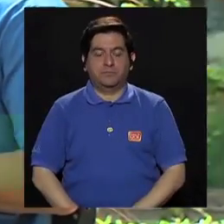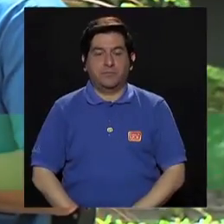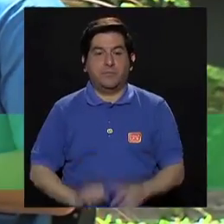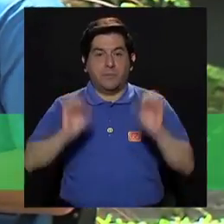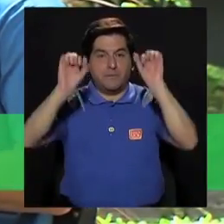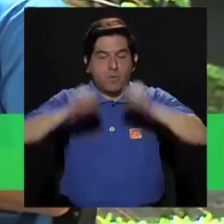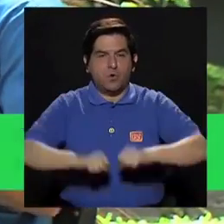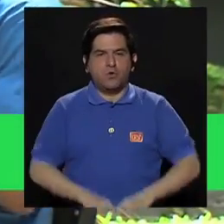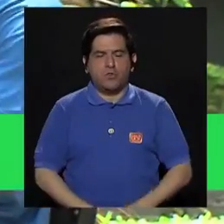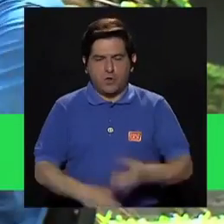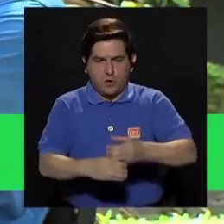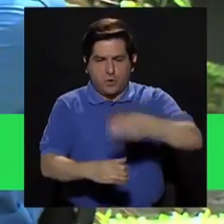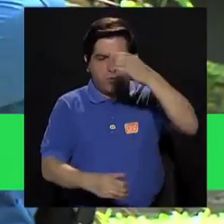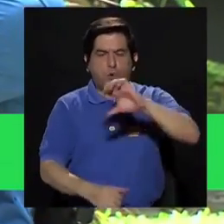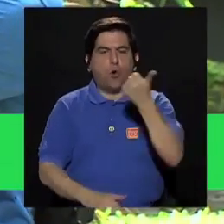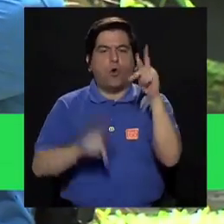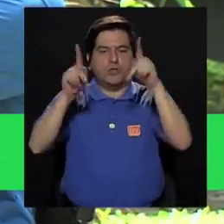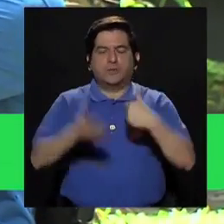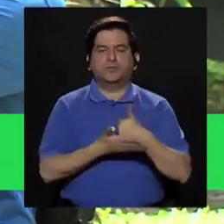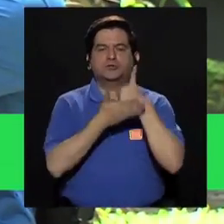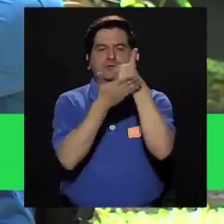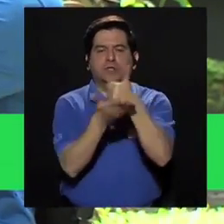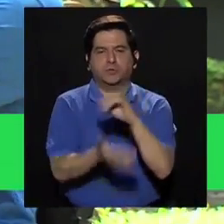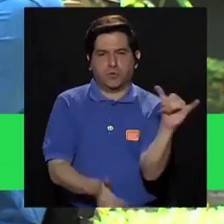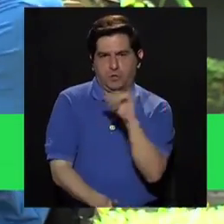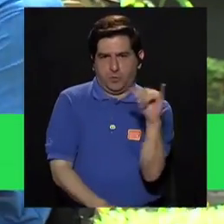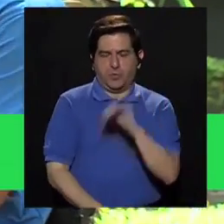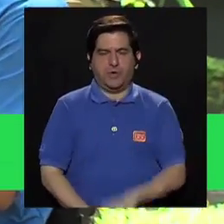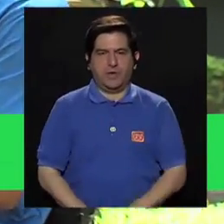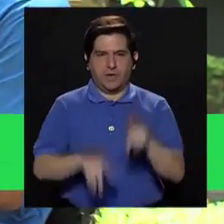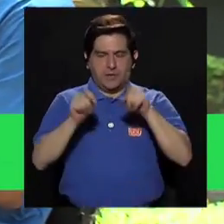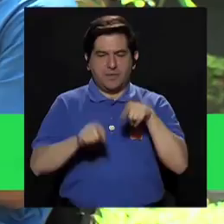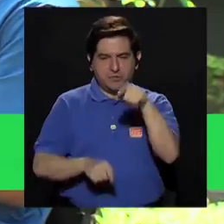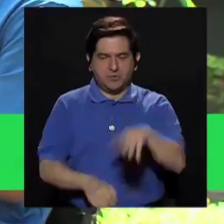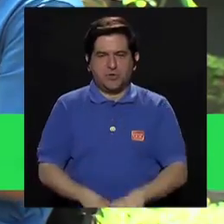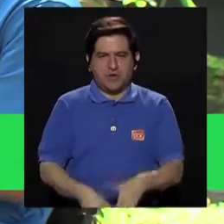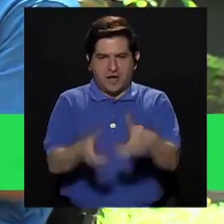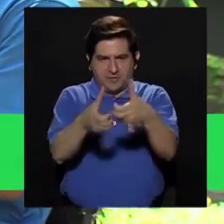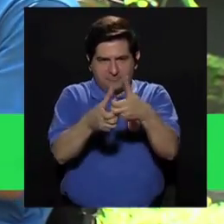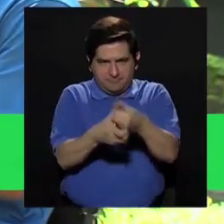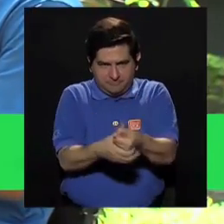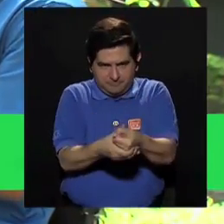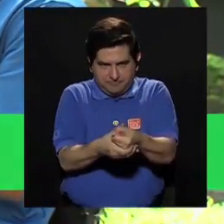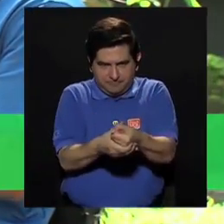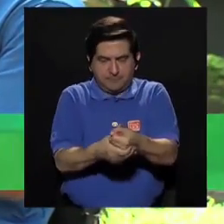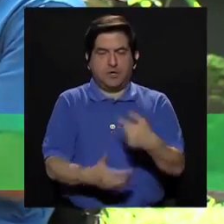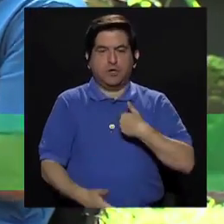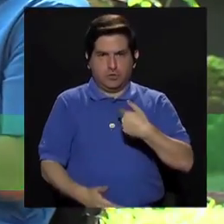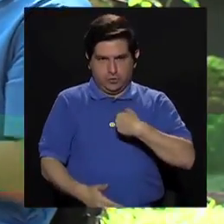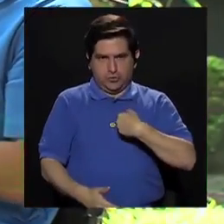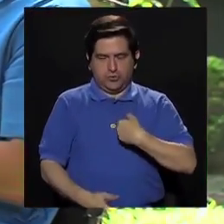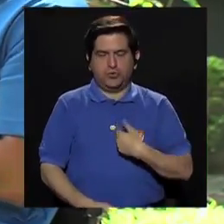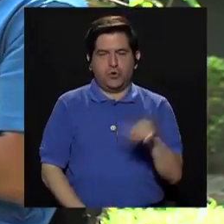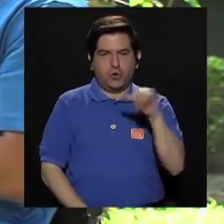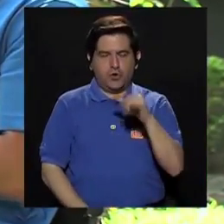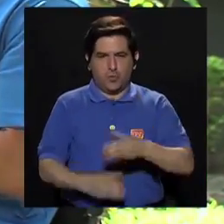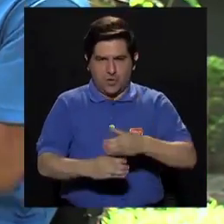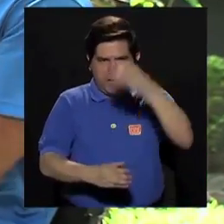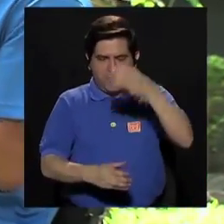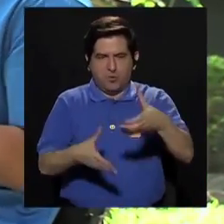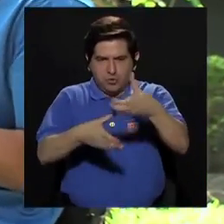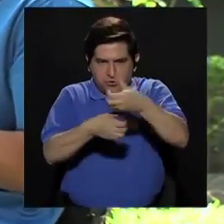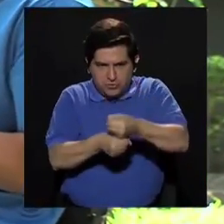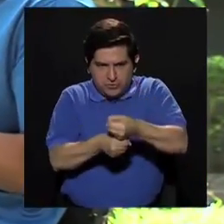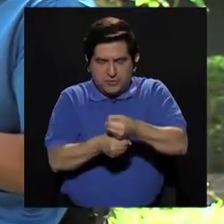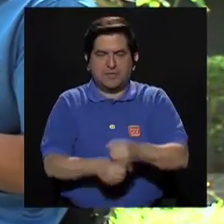un poste O con la ayuda De otra persona La persona agarra La banda Yo en este caso Voy a hacer de poste Y el